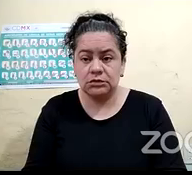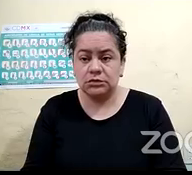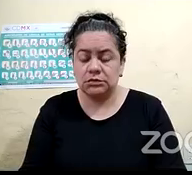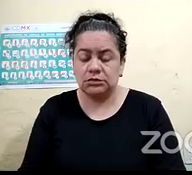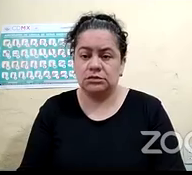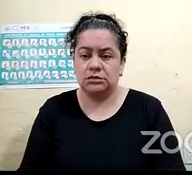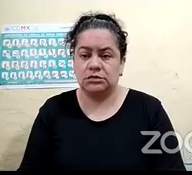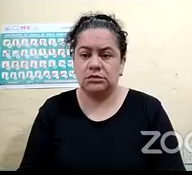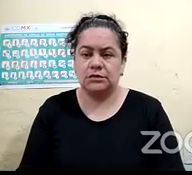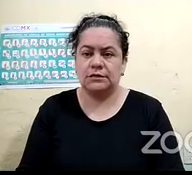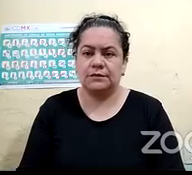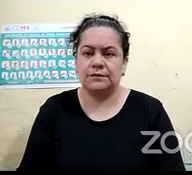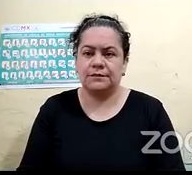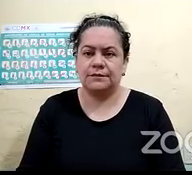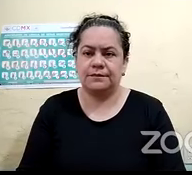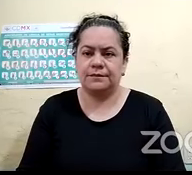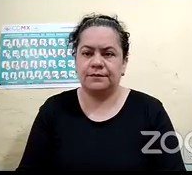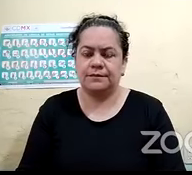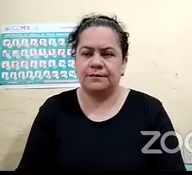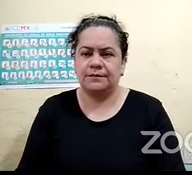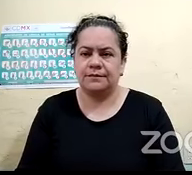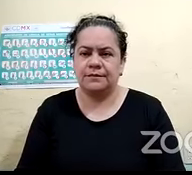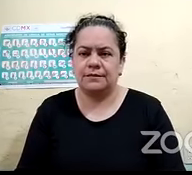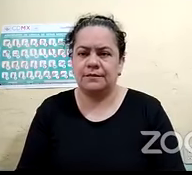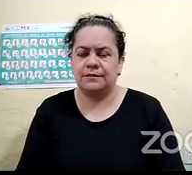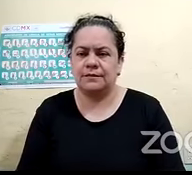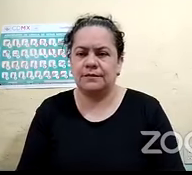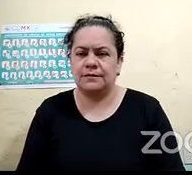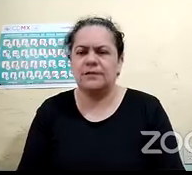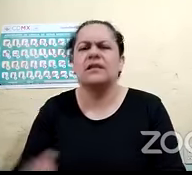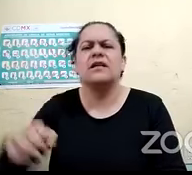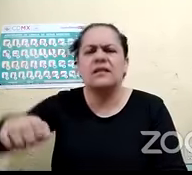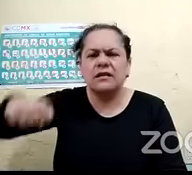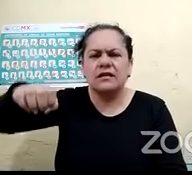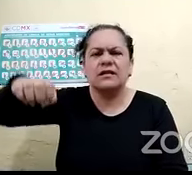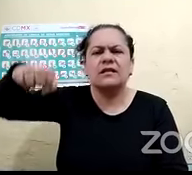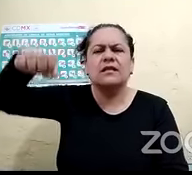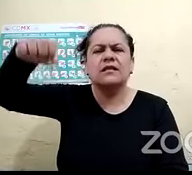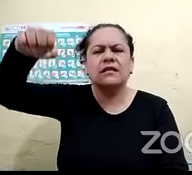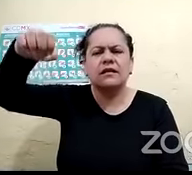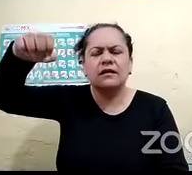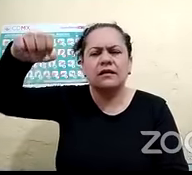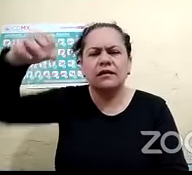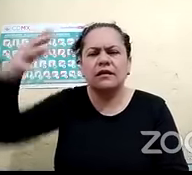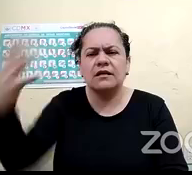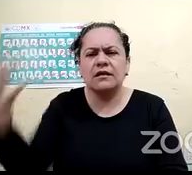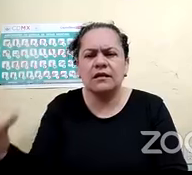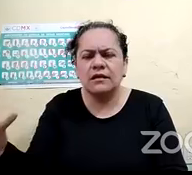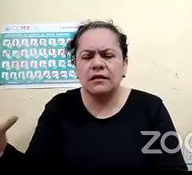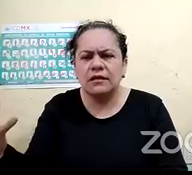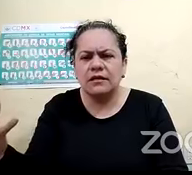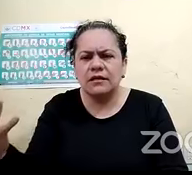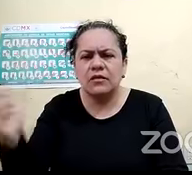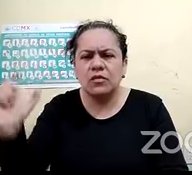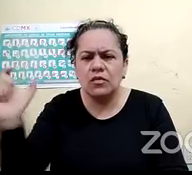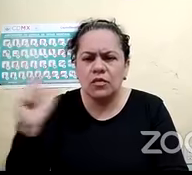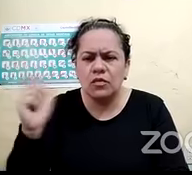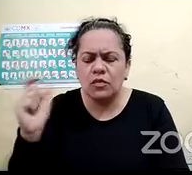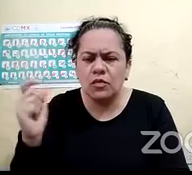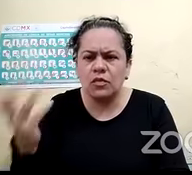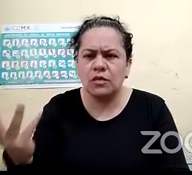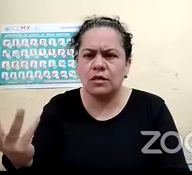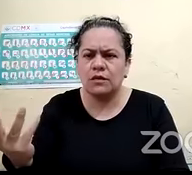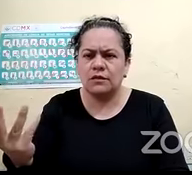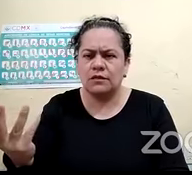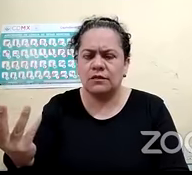También tiene que ver en la edad en que la adquiere o si adquieres primero la pérdida de la